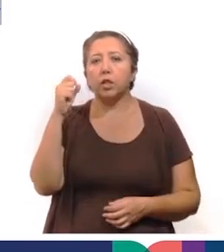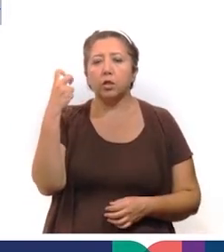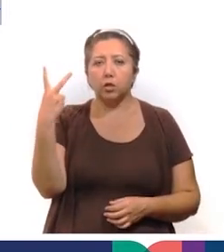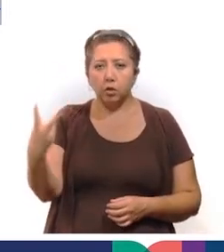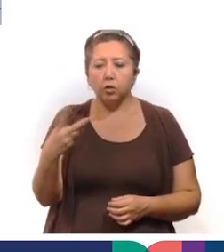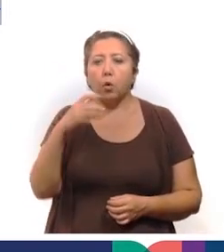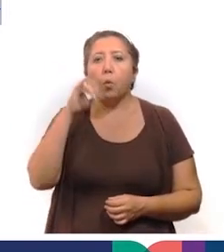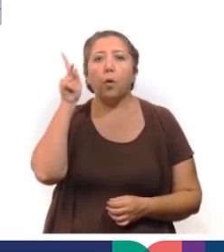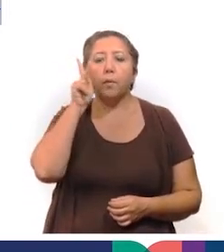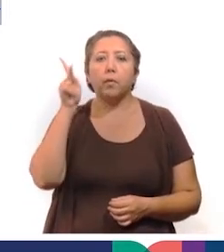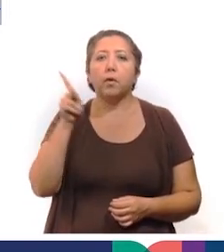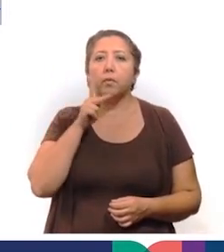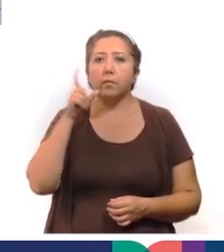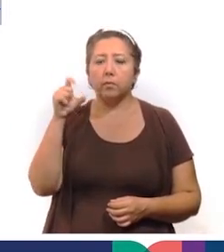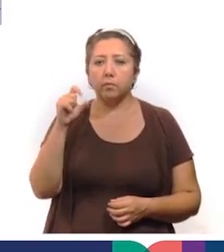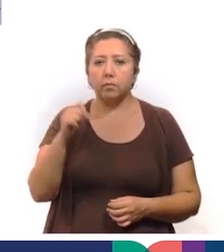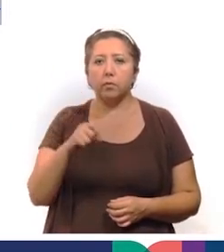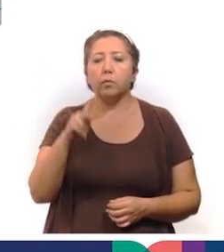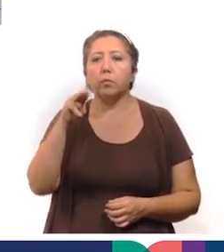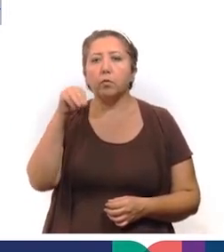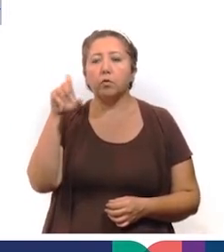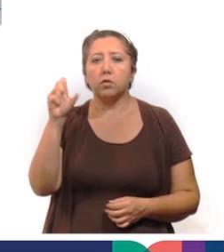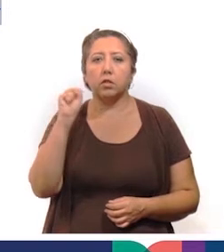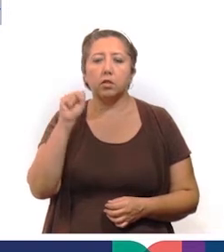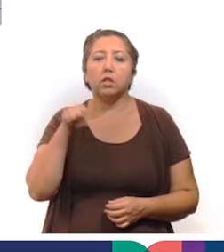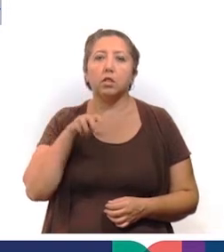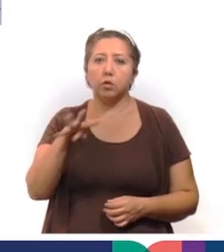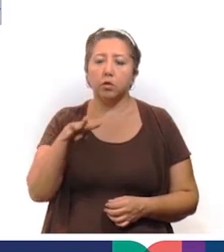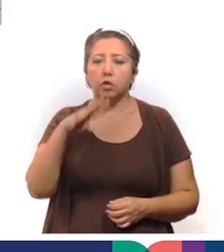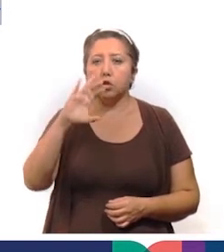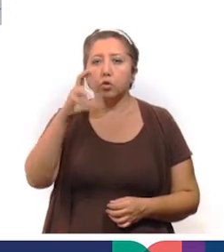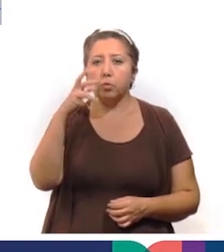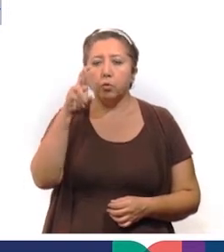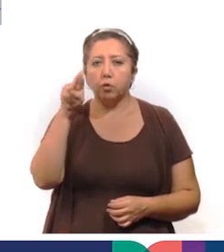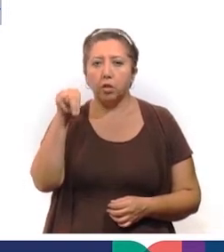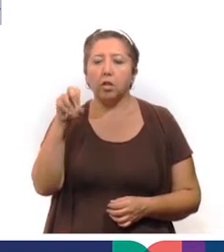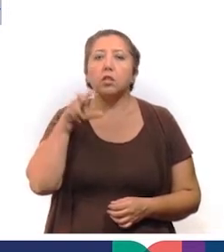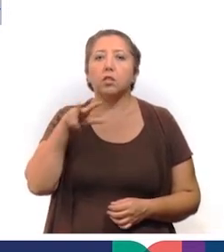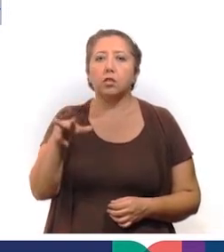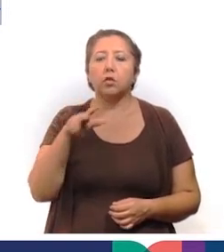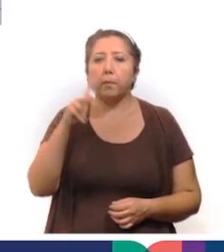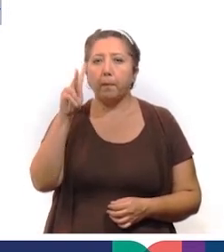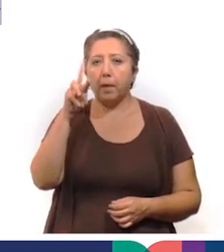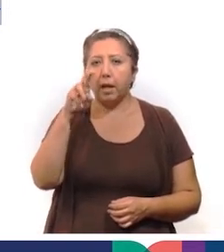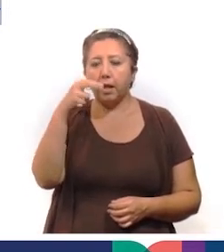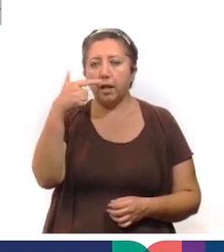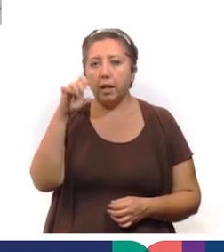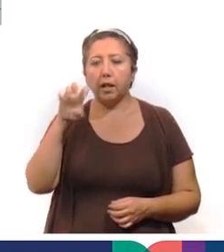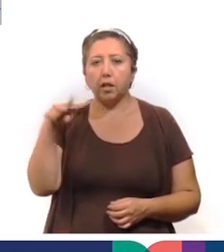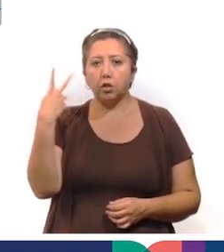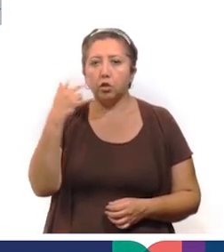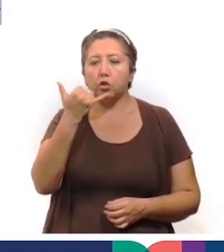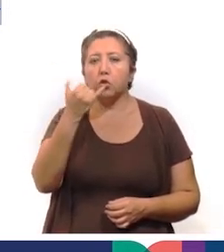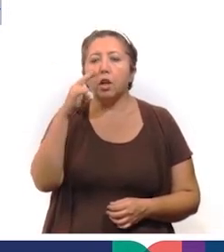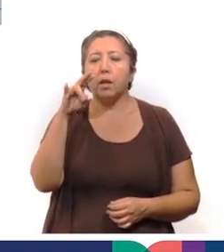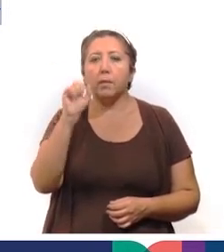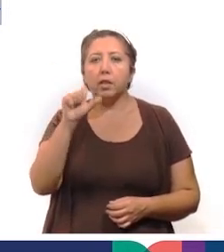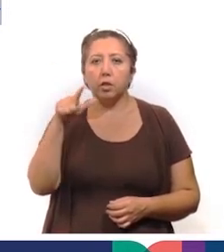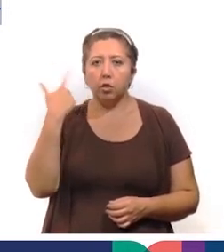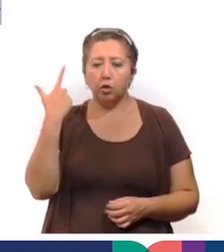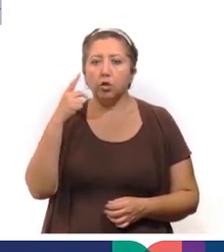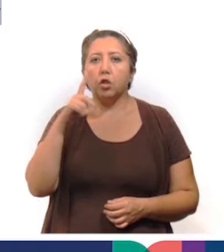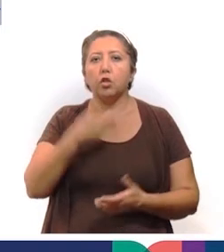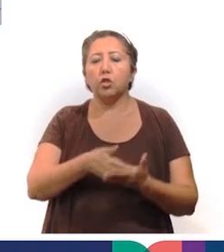22, Juan Pablo II, 20, Mulsay, 19, Chuburnada, Hidalgo, 18, Vergel, 14, Yucalpetén, 12,